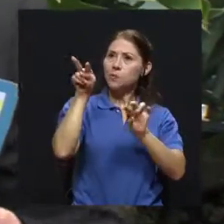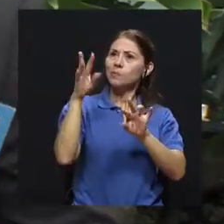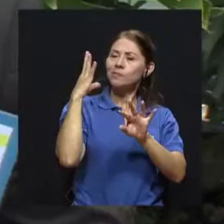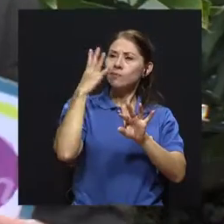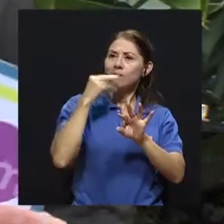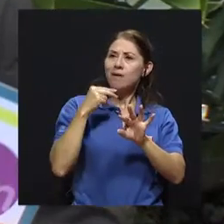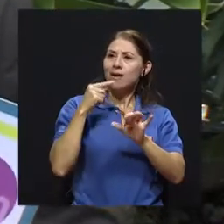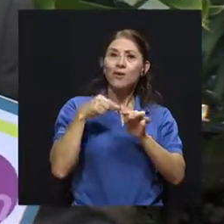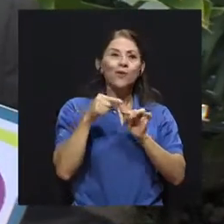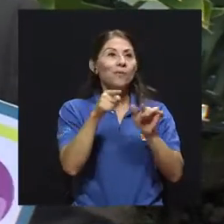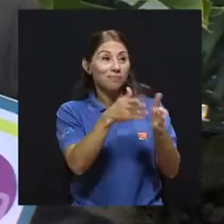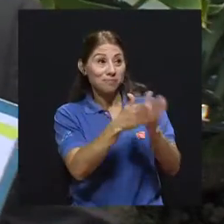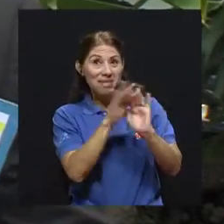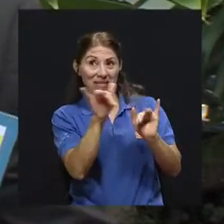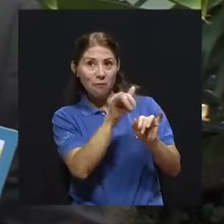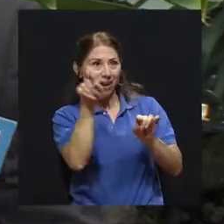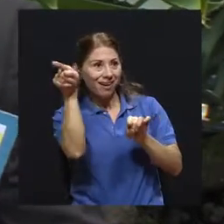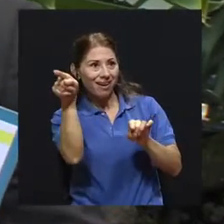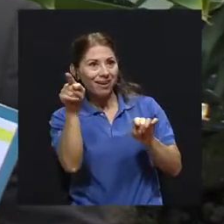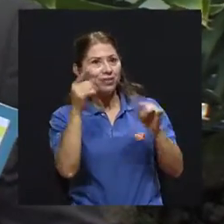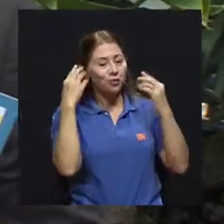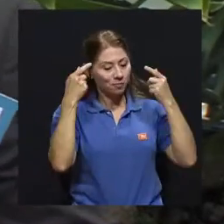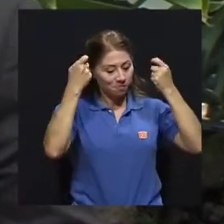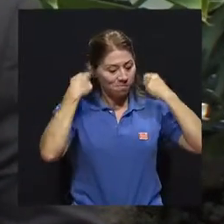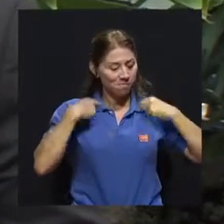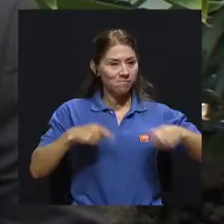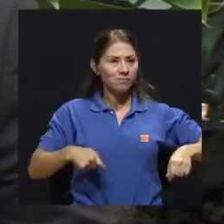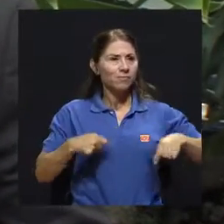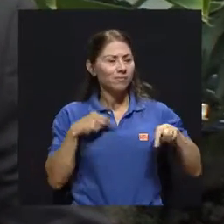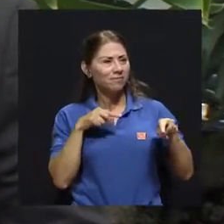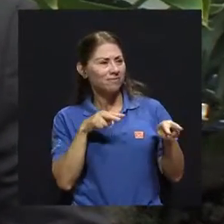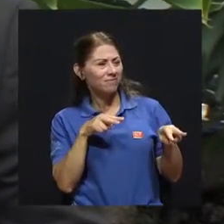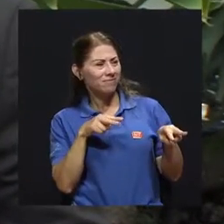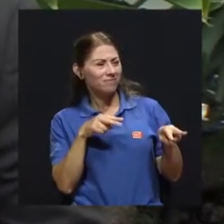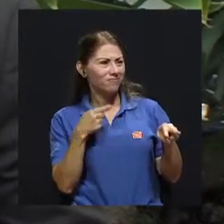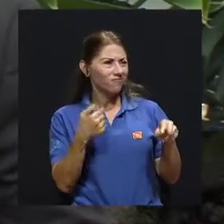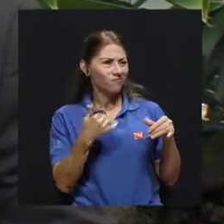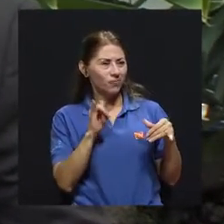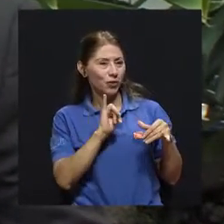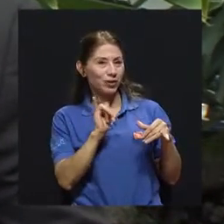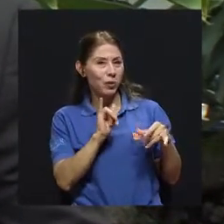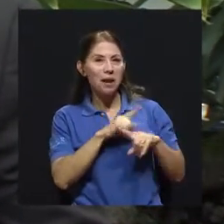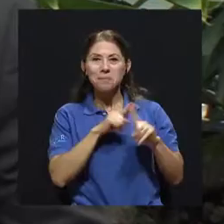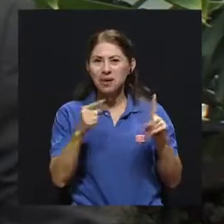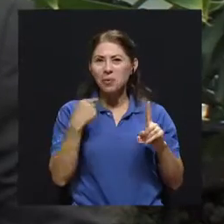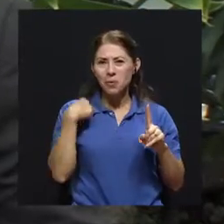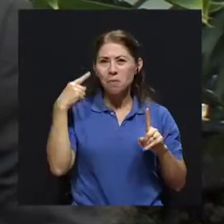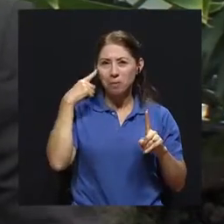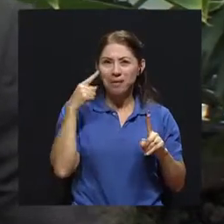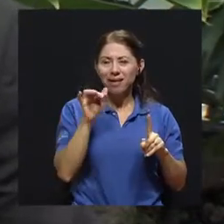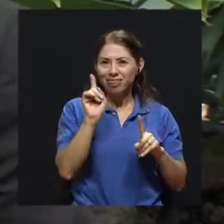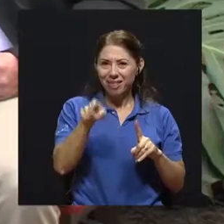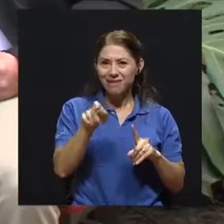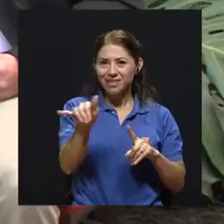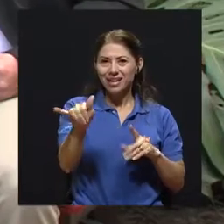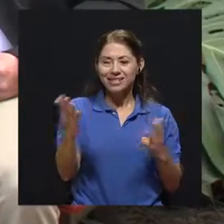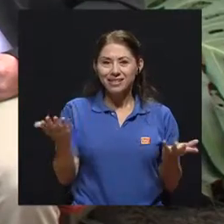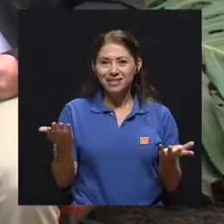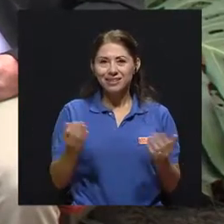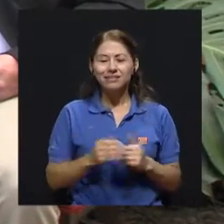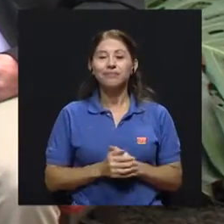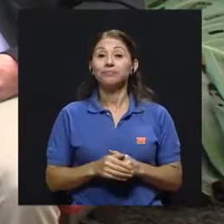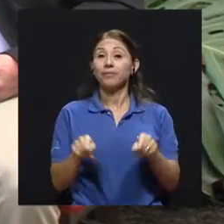se la mide y de pronto no le va a quedar igual, pero uno se compra el discurso de que así es como tiene que ser, ¿verdad?